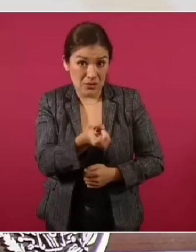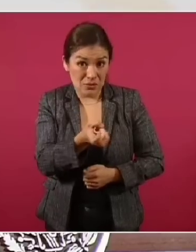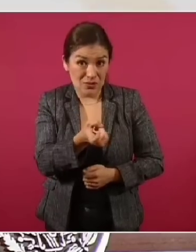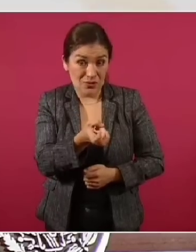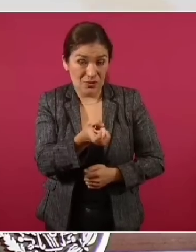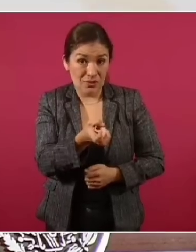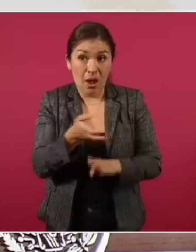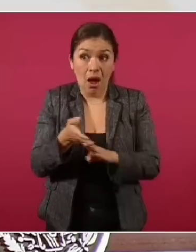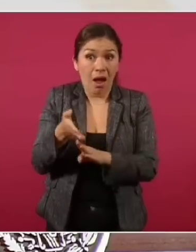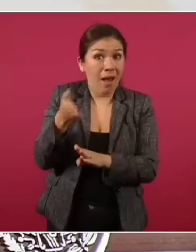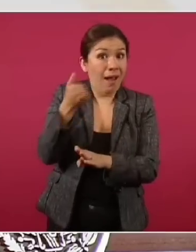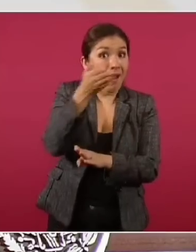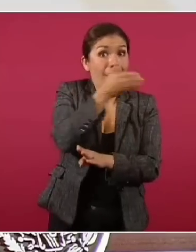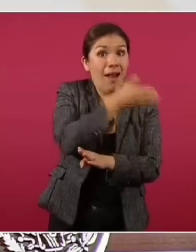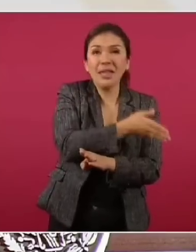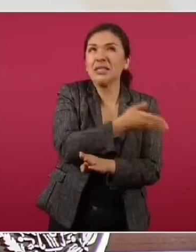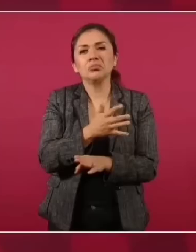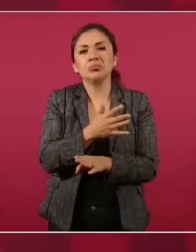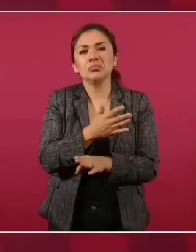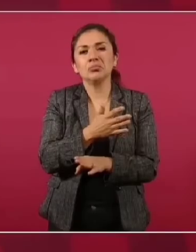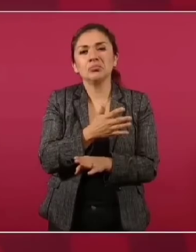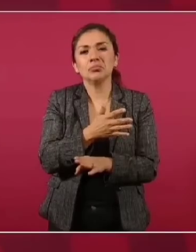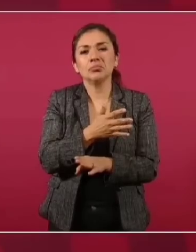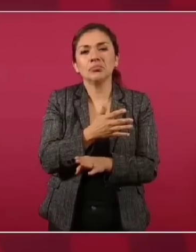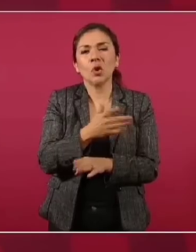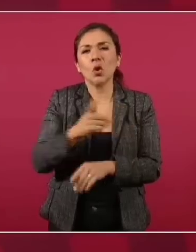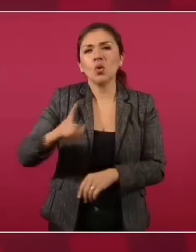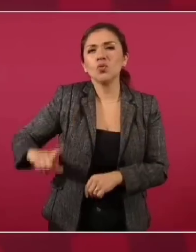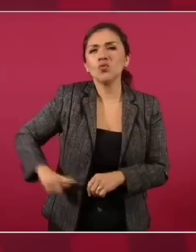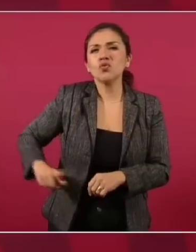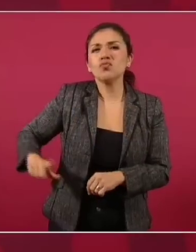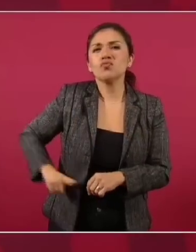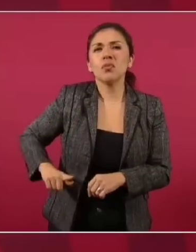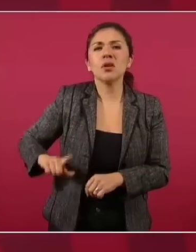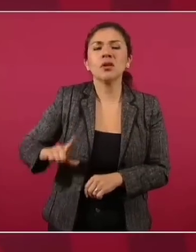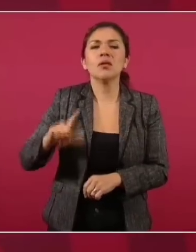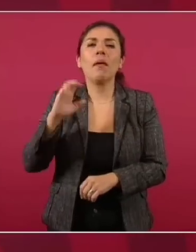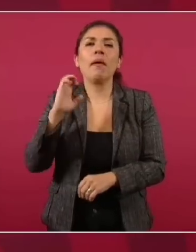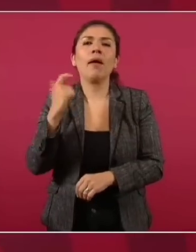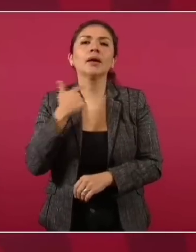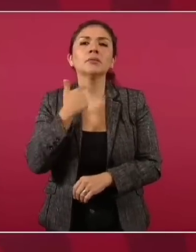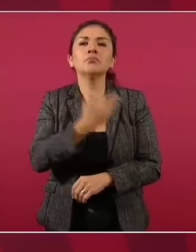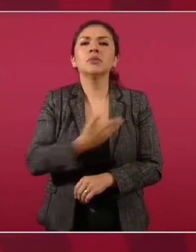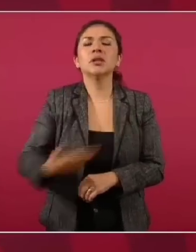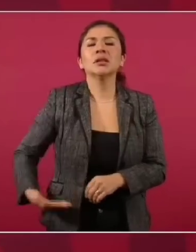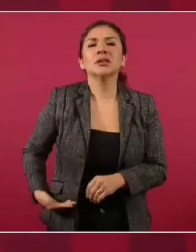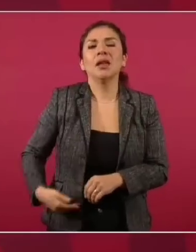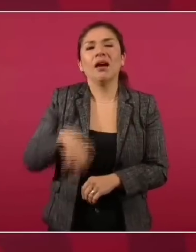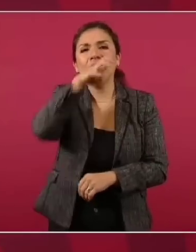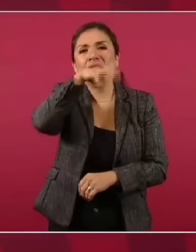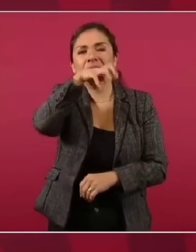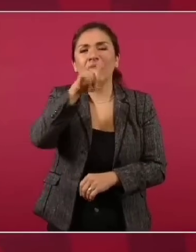desde el gobierno del presidente de Azordas.